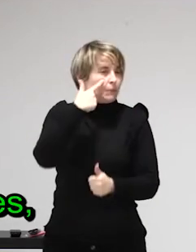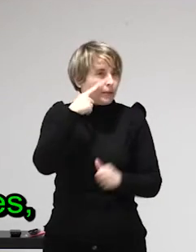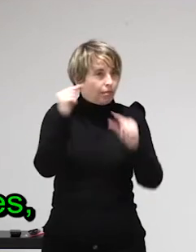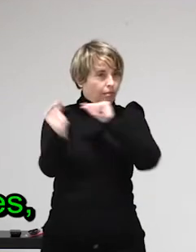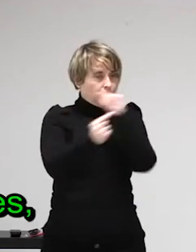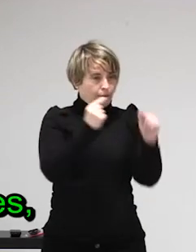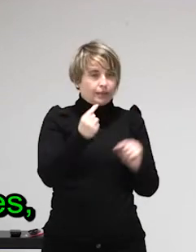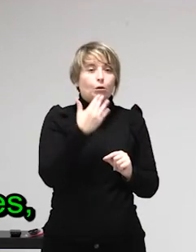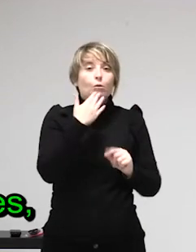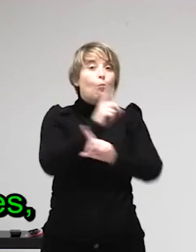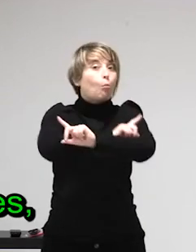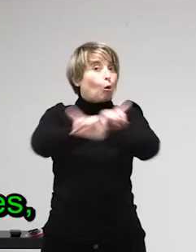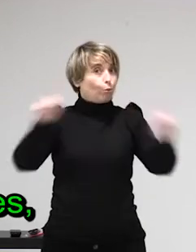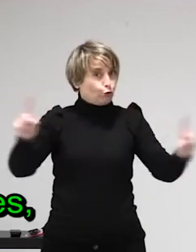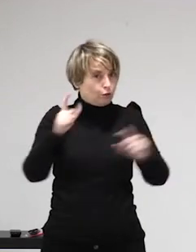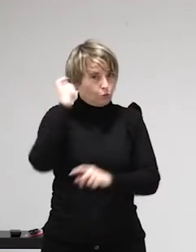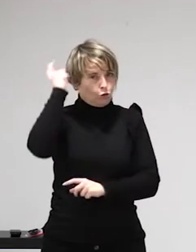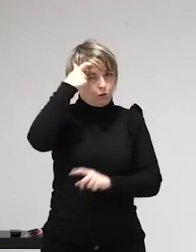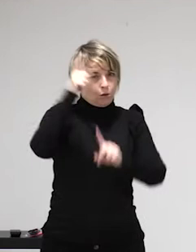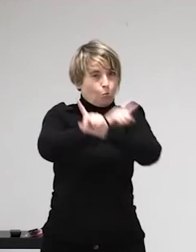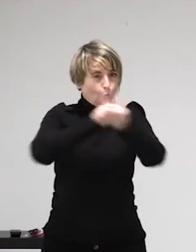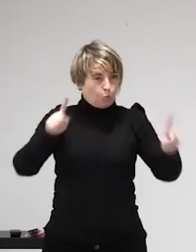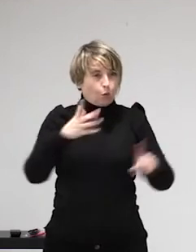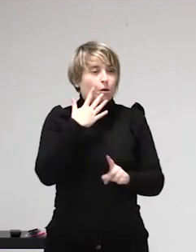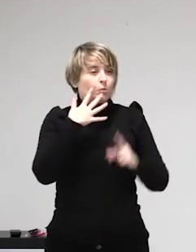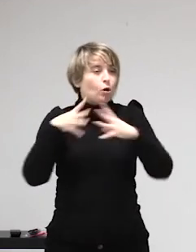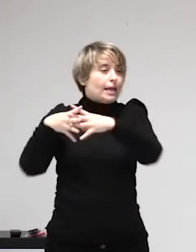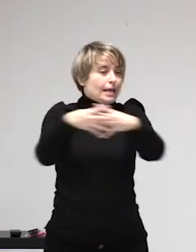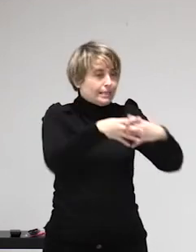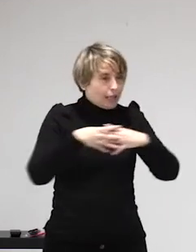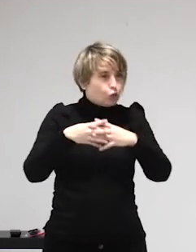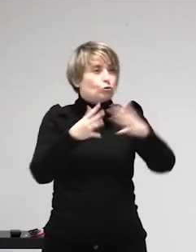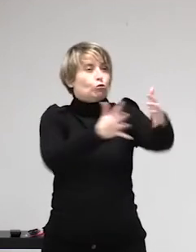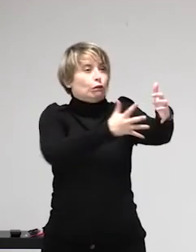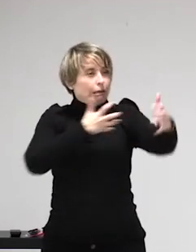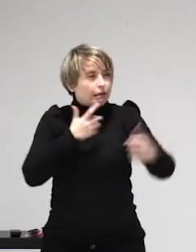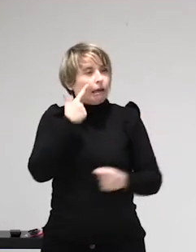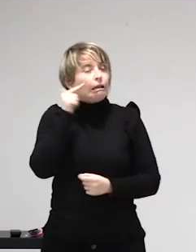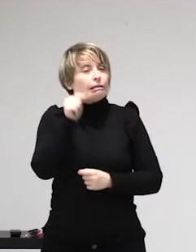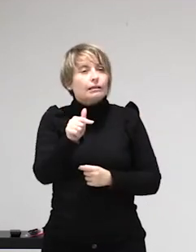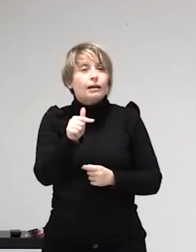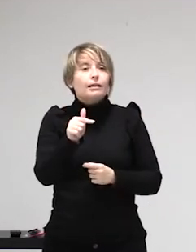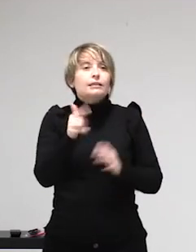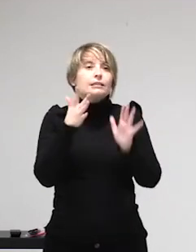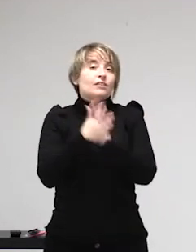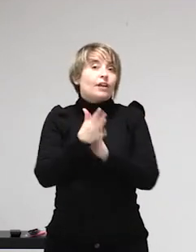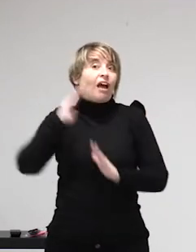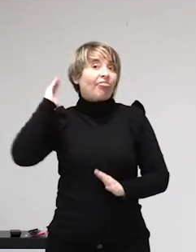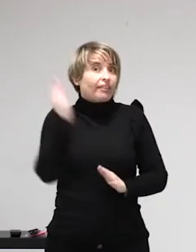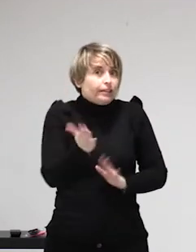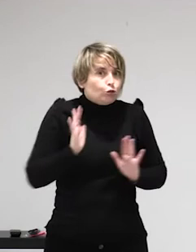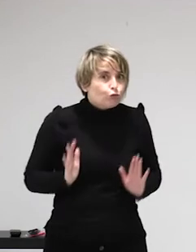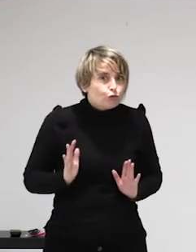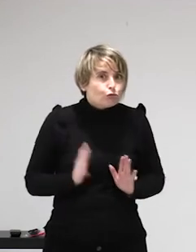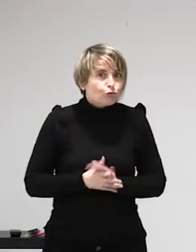mujeres, tanto externo como interno, con una serie de sentimientos como la culpa, la vergüenza, etcétera. Ya. Antes de entrar